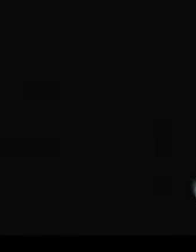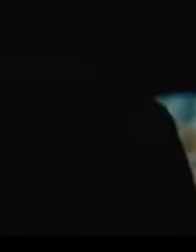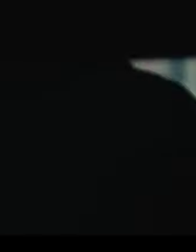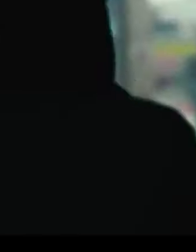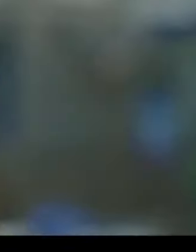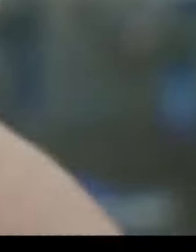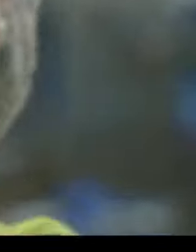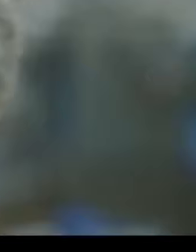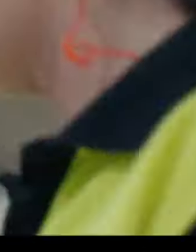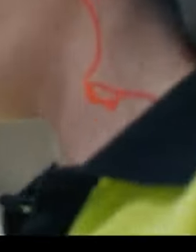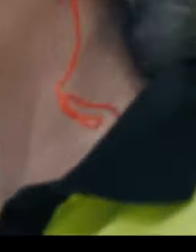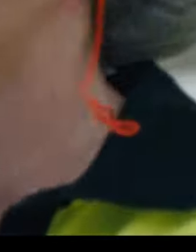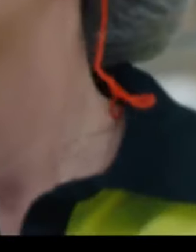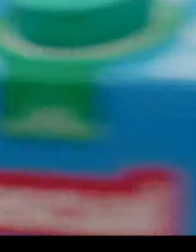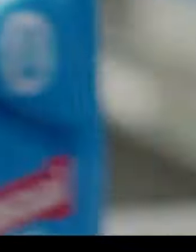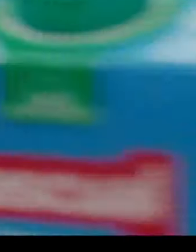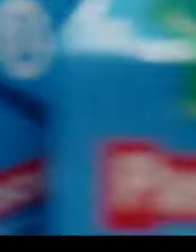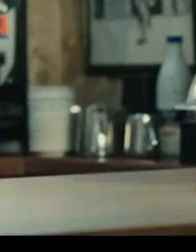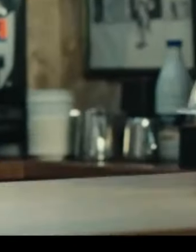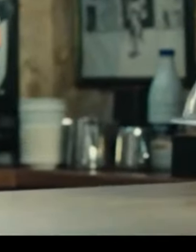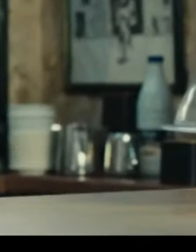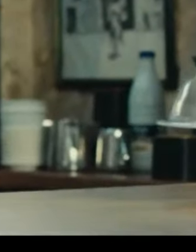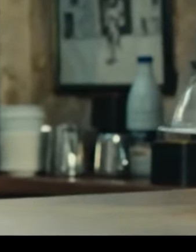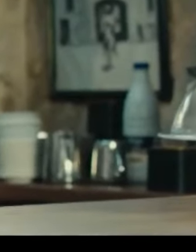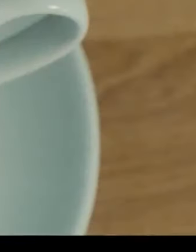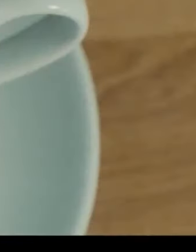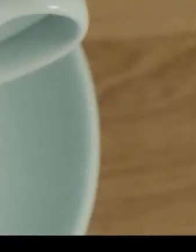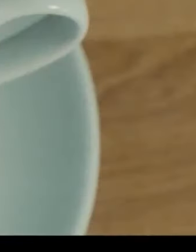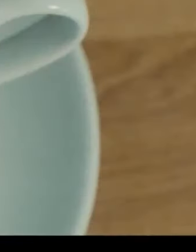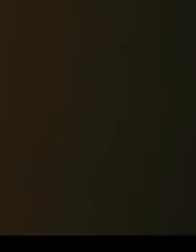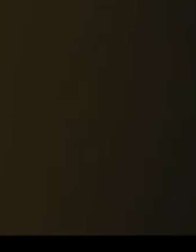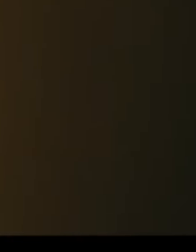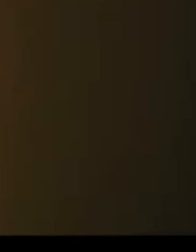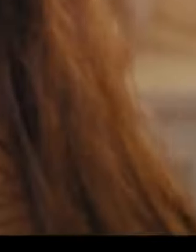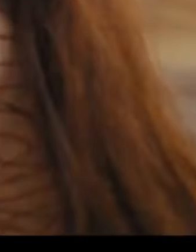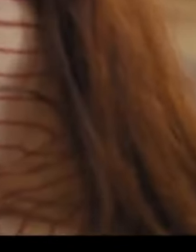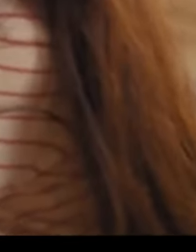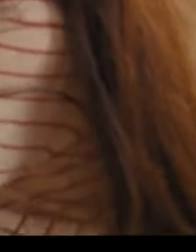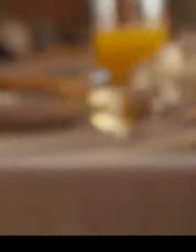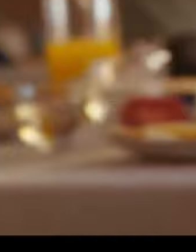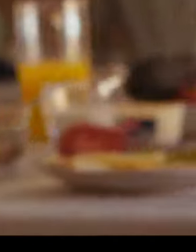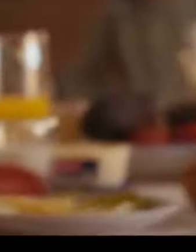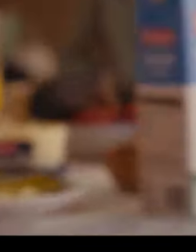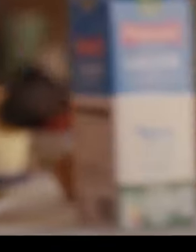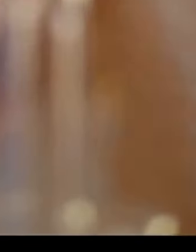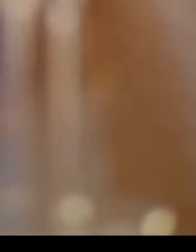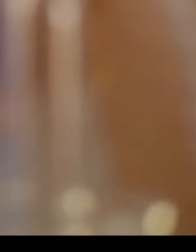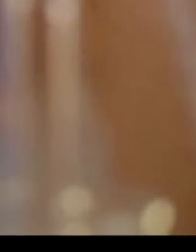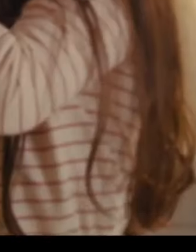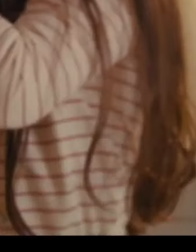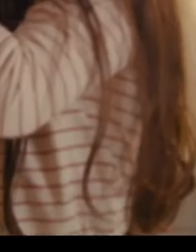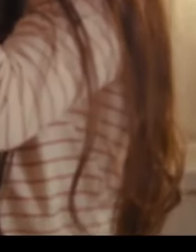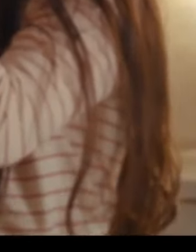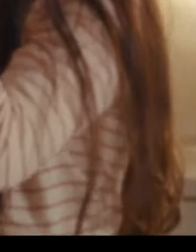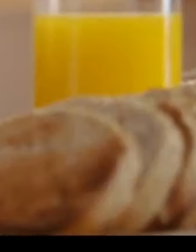cuidando cada paso que das desde el principio. Ahora consigue un litro gratis